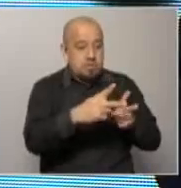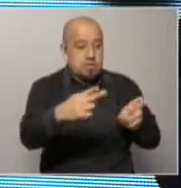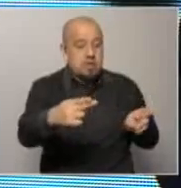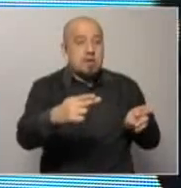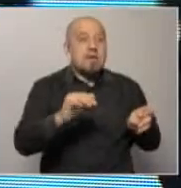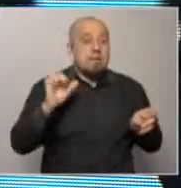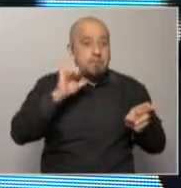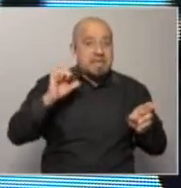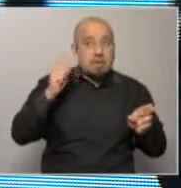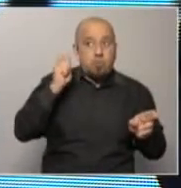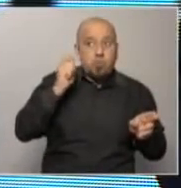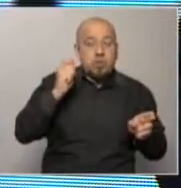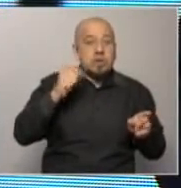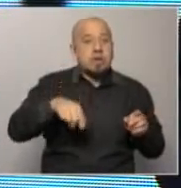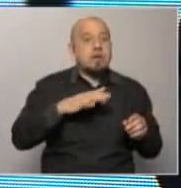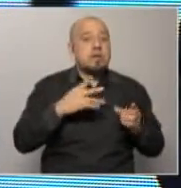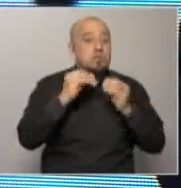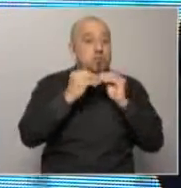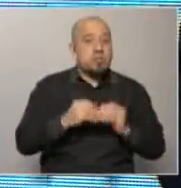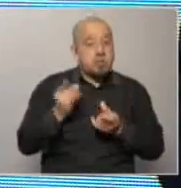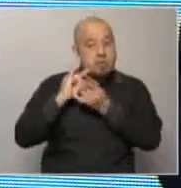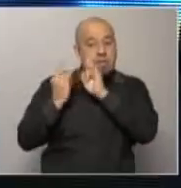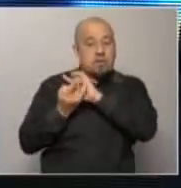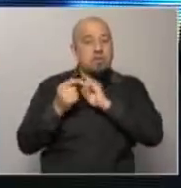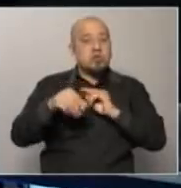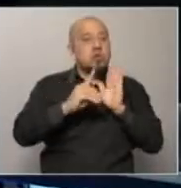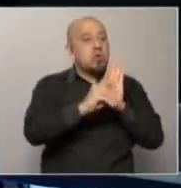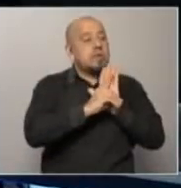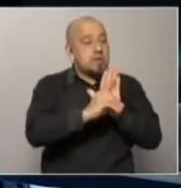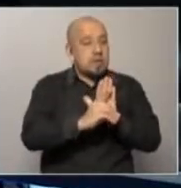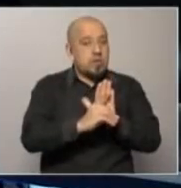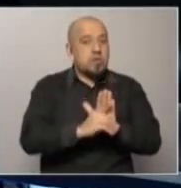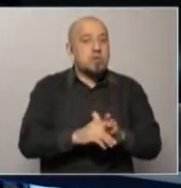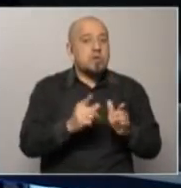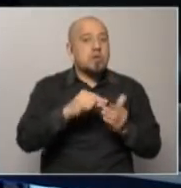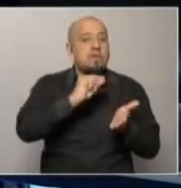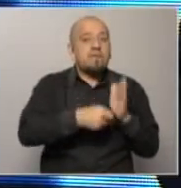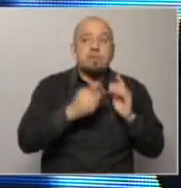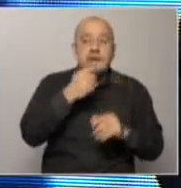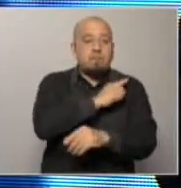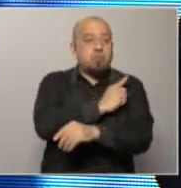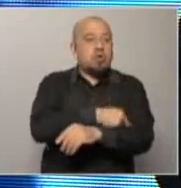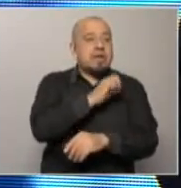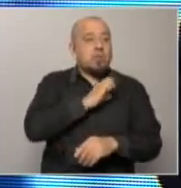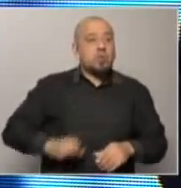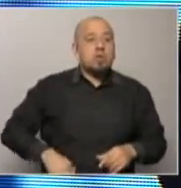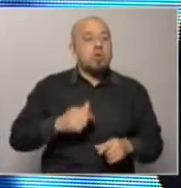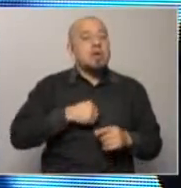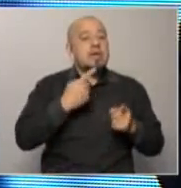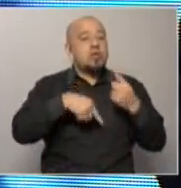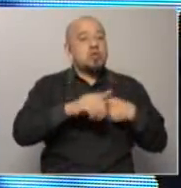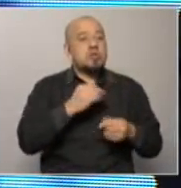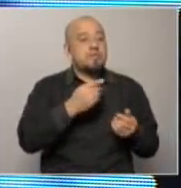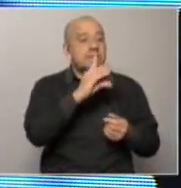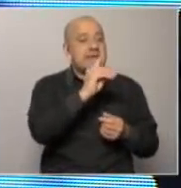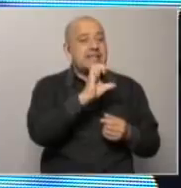las empresas públicas que van por un presupuesto que no va al parlamento que eso va por decretos un decreto que firma el poder ejecutivo el déficit fiscal al final del día son